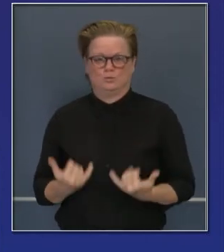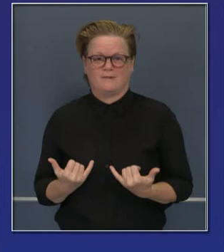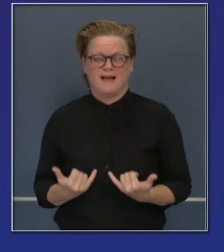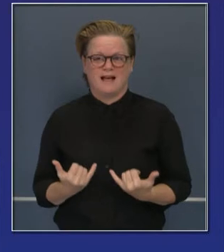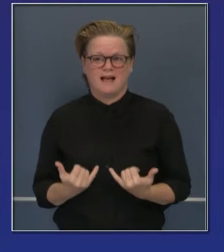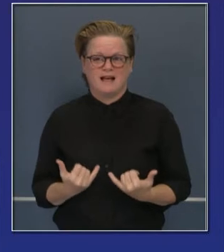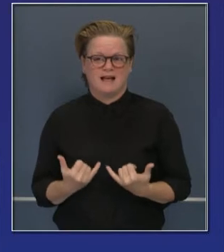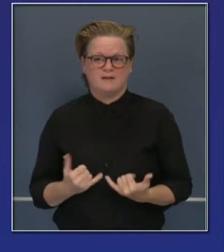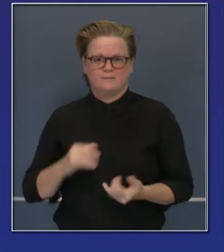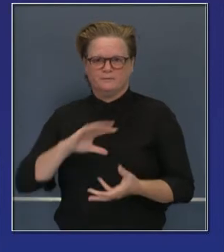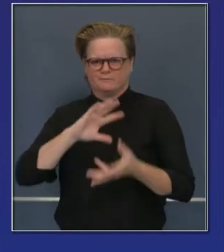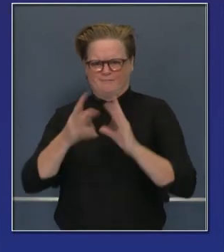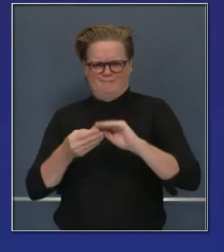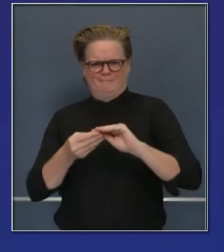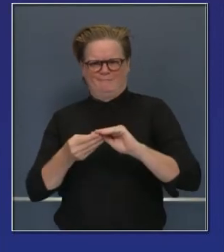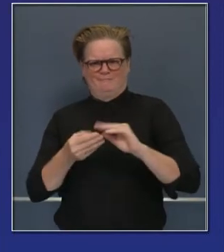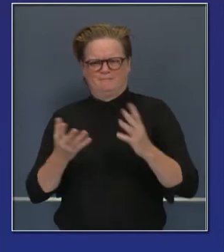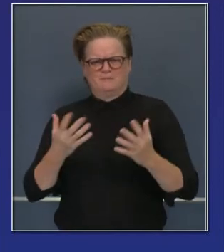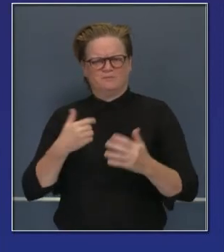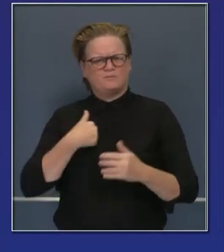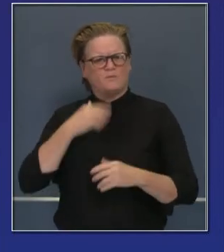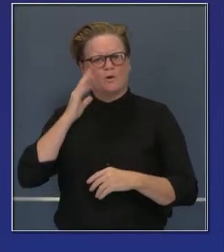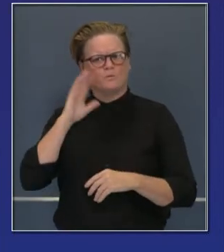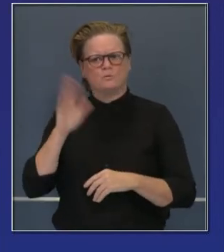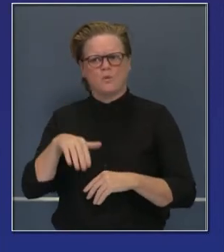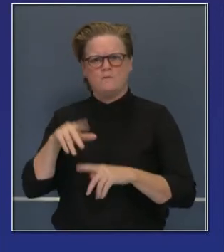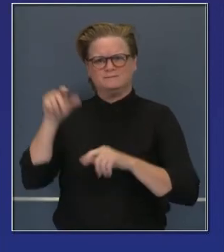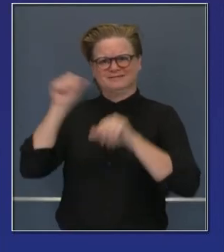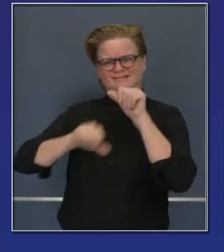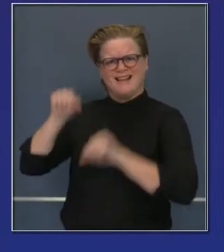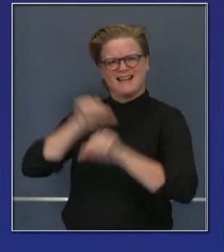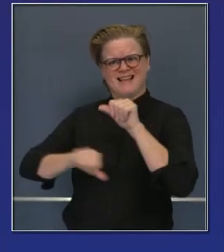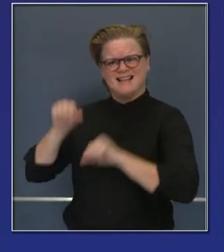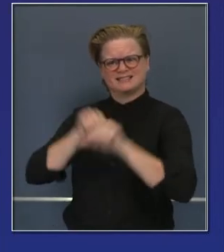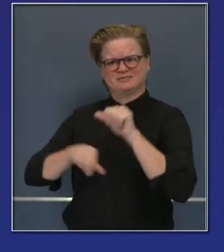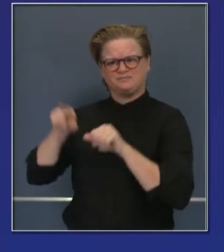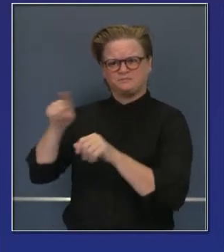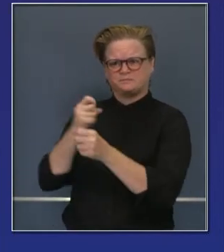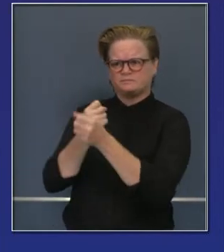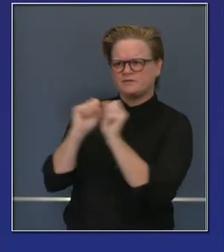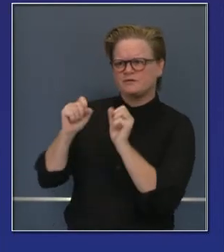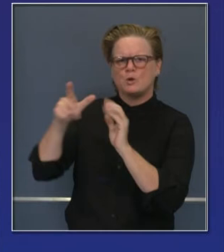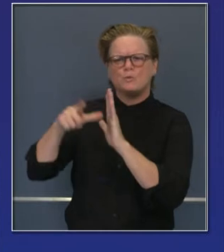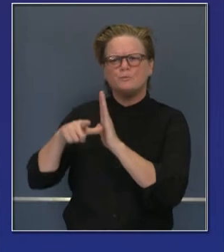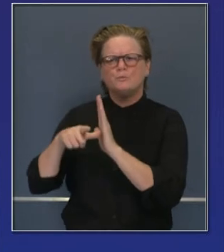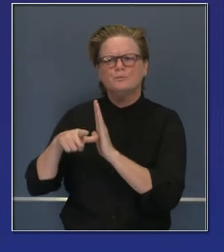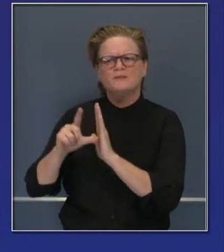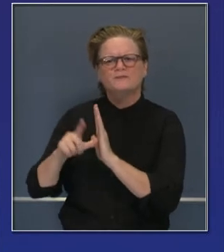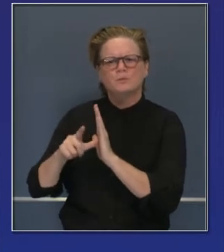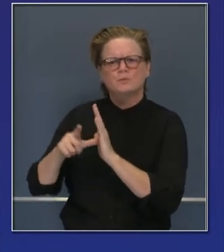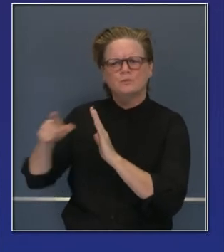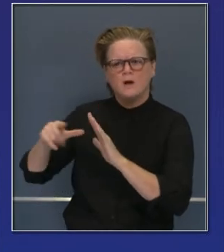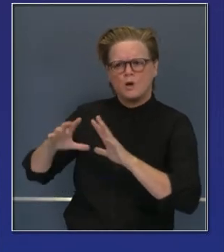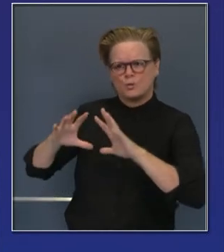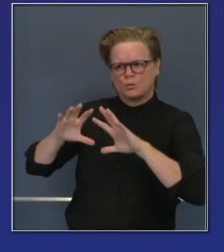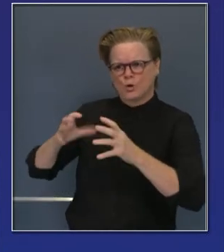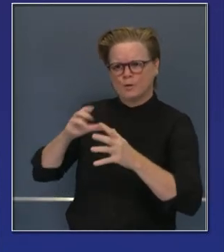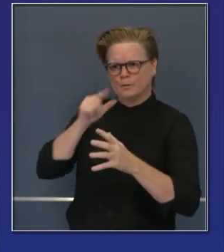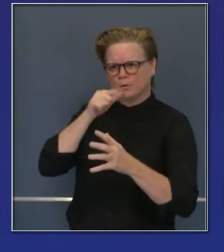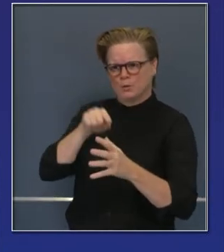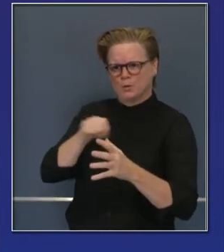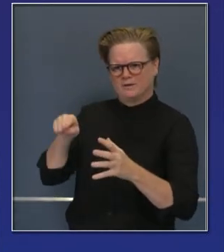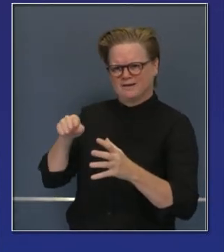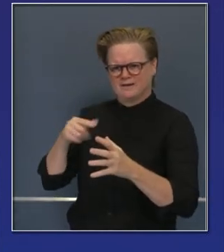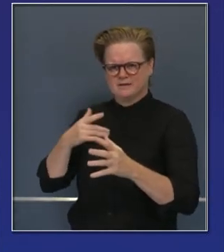dónde nos encontramos en estos esfuerzos. Uno de ellos es el Grupo de Revisión de Seguridad Científica. Este grupo fue